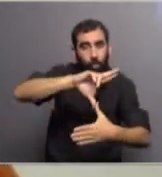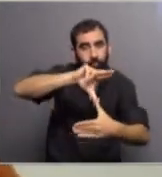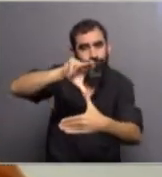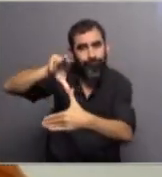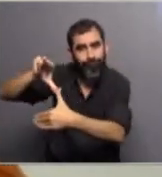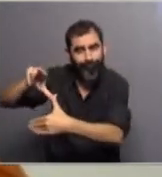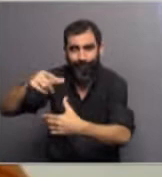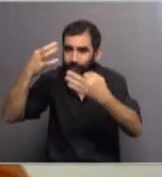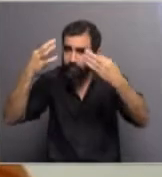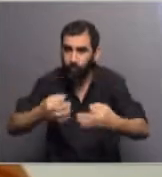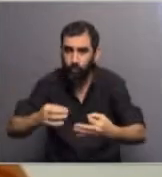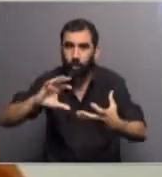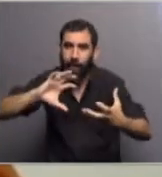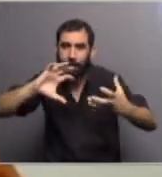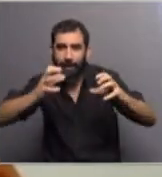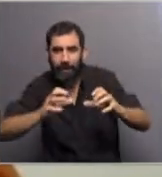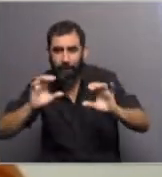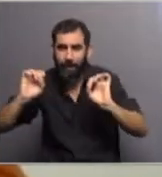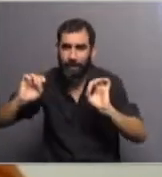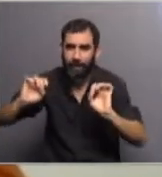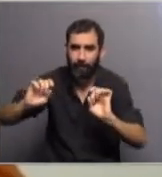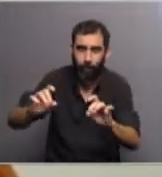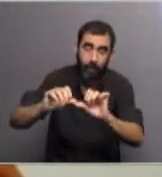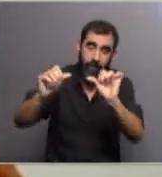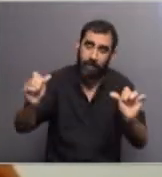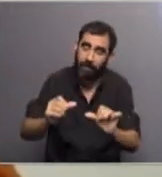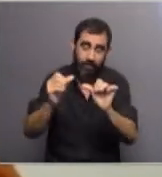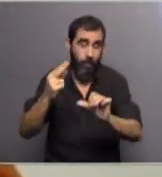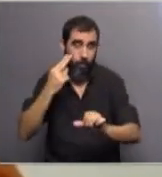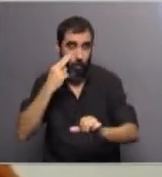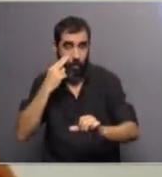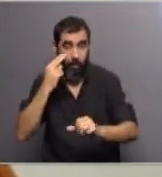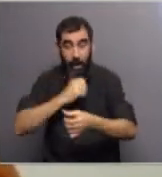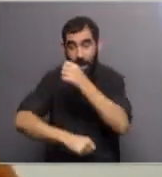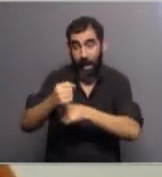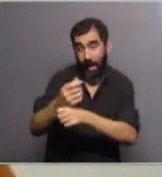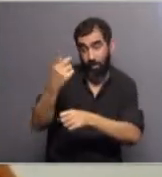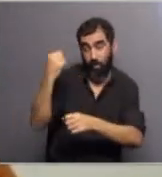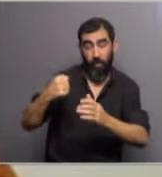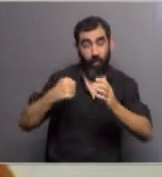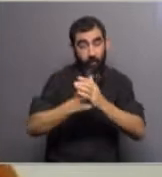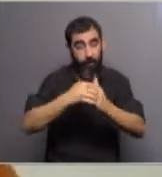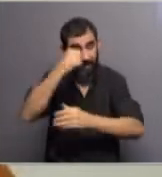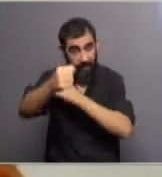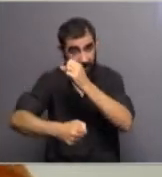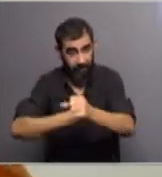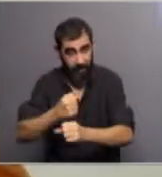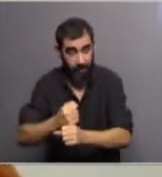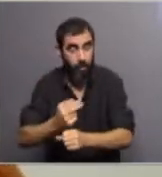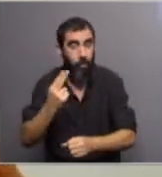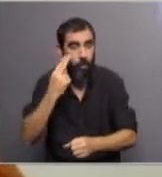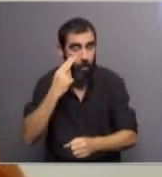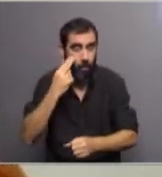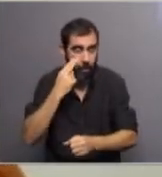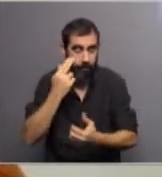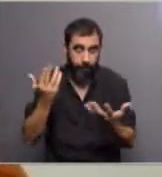el tiempo y los fenómenos naturales hicieron mella y el año pasado, a fin de año, hubo un problema que ahora